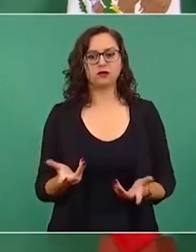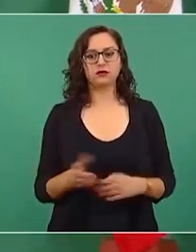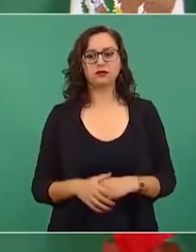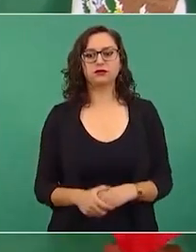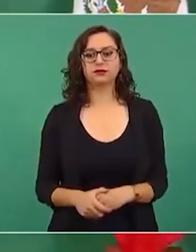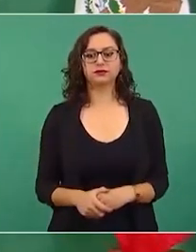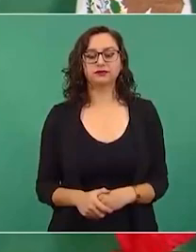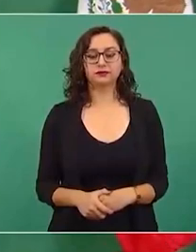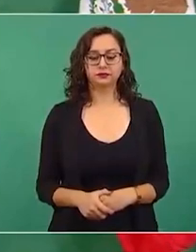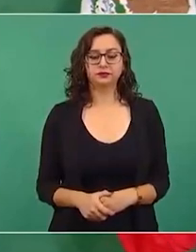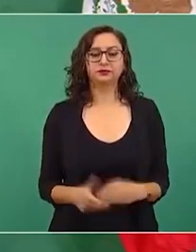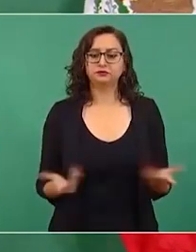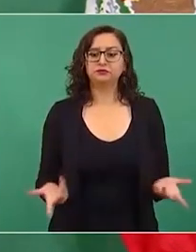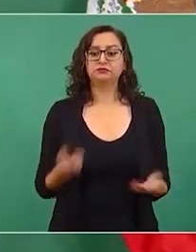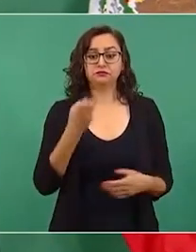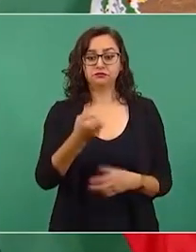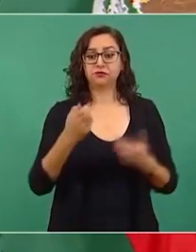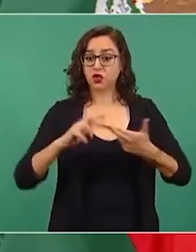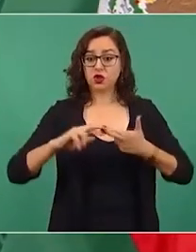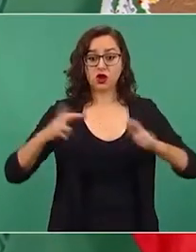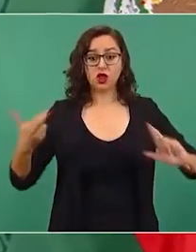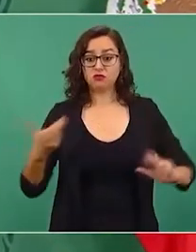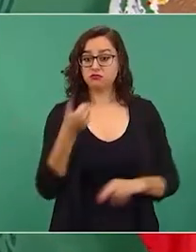Entonces, así están las relaciones,